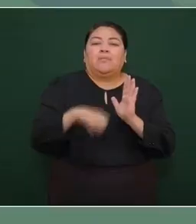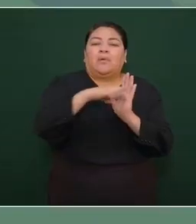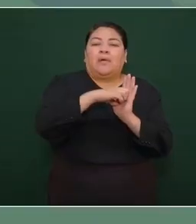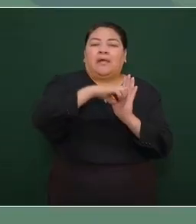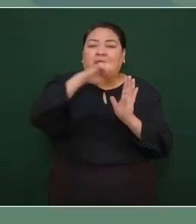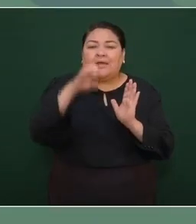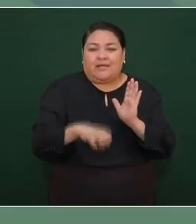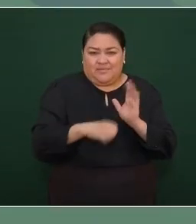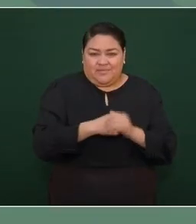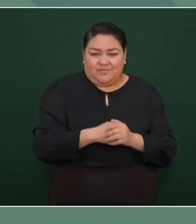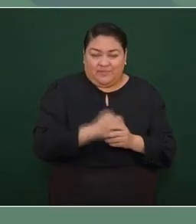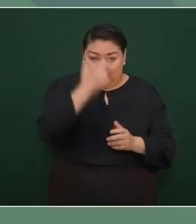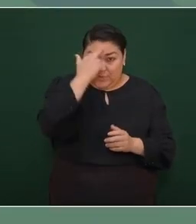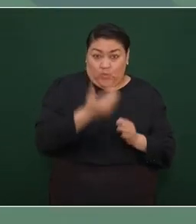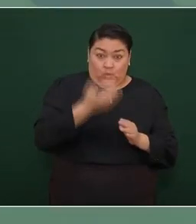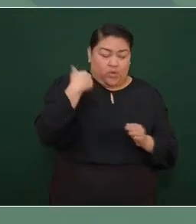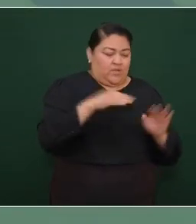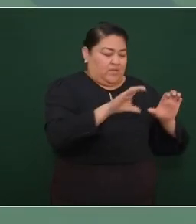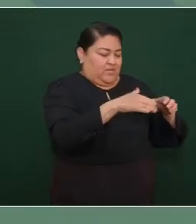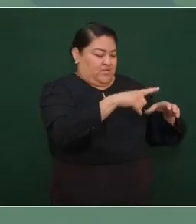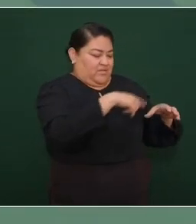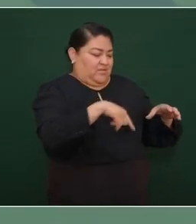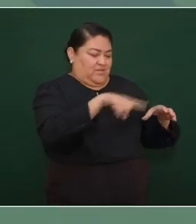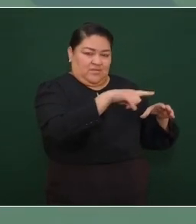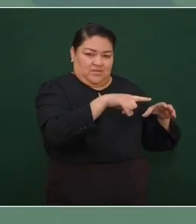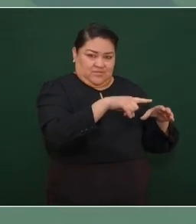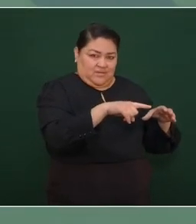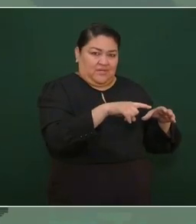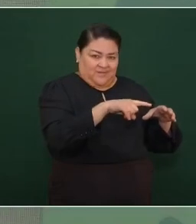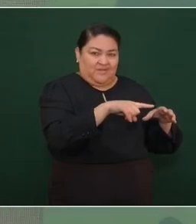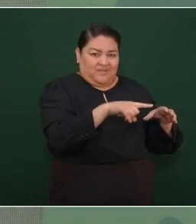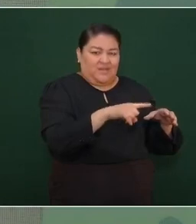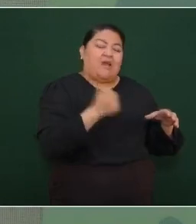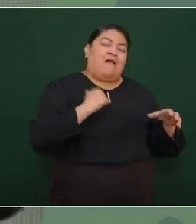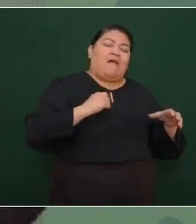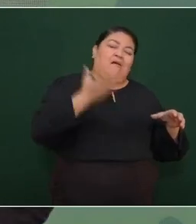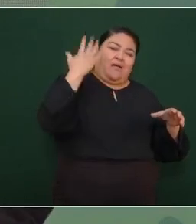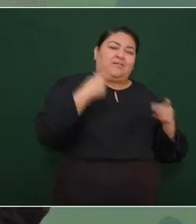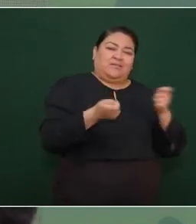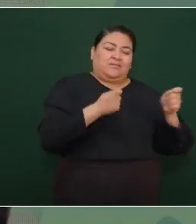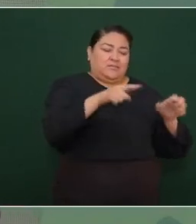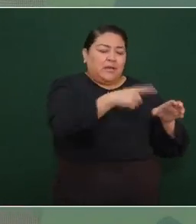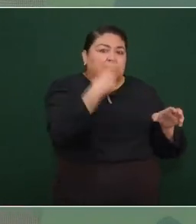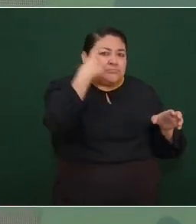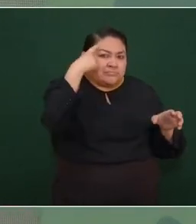pero por ejemplo los conservadores este piensan